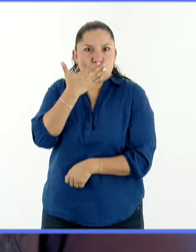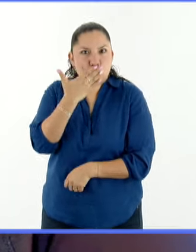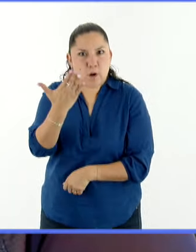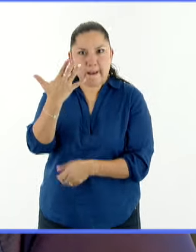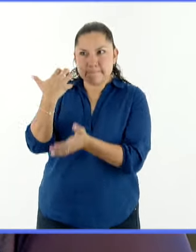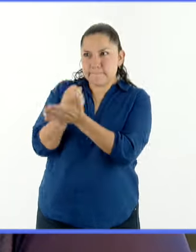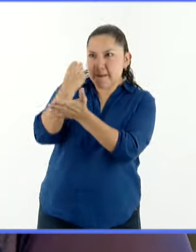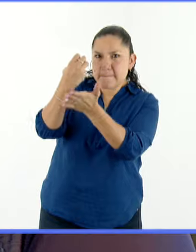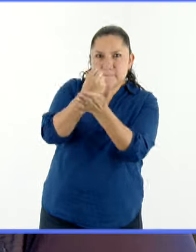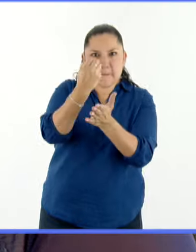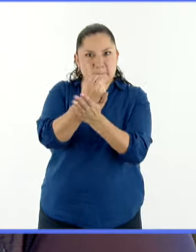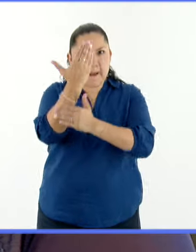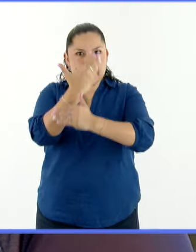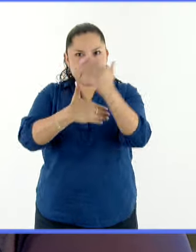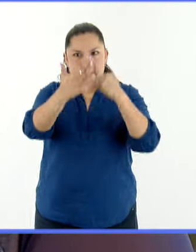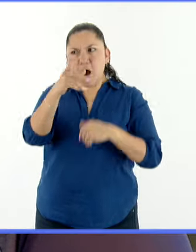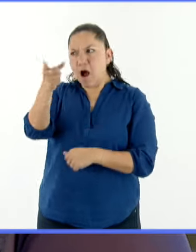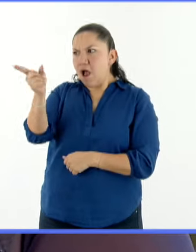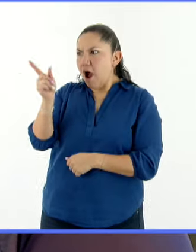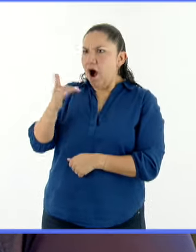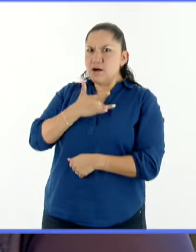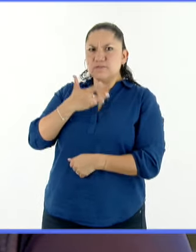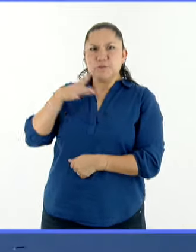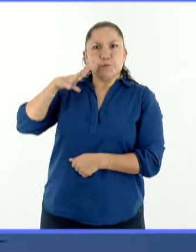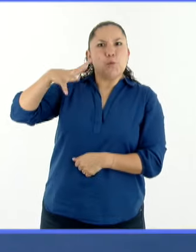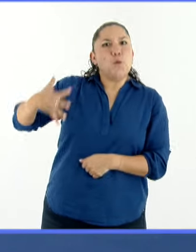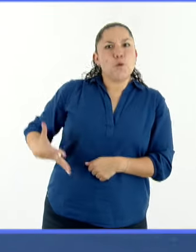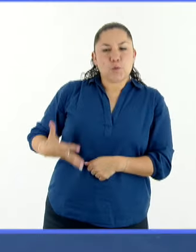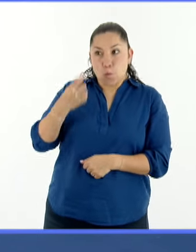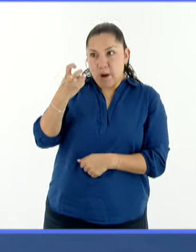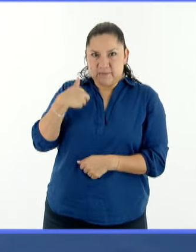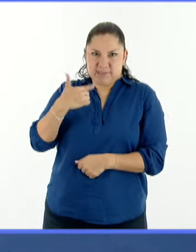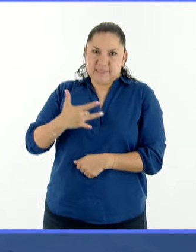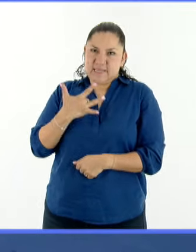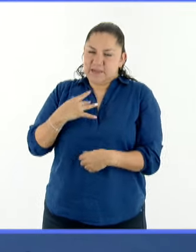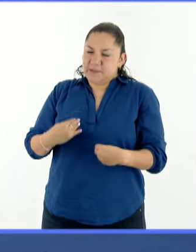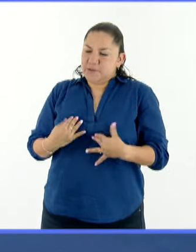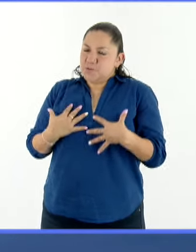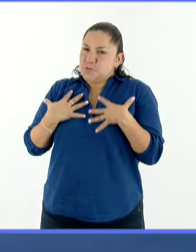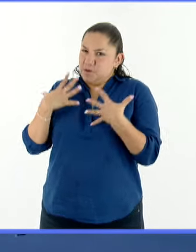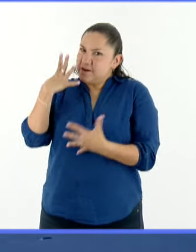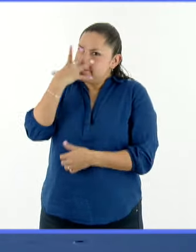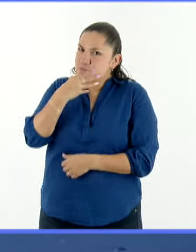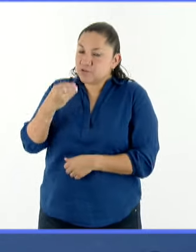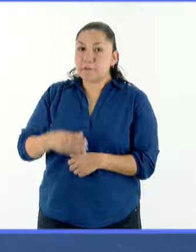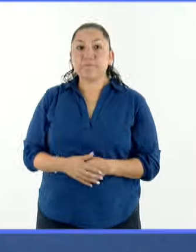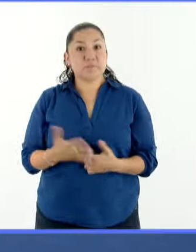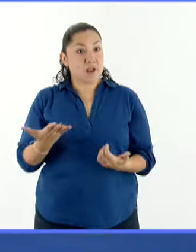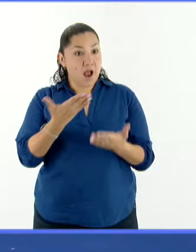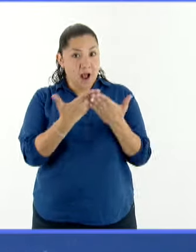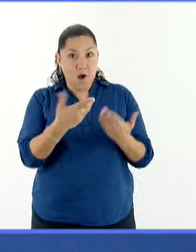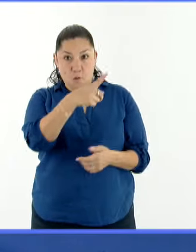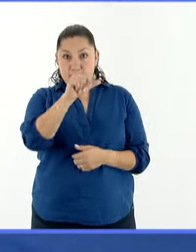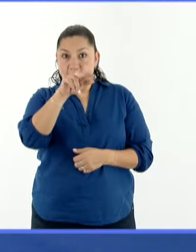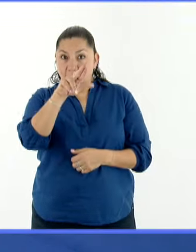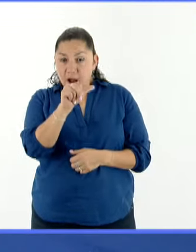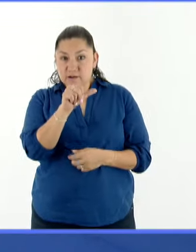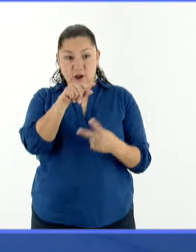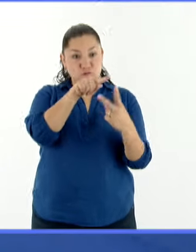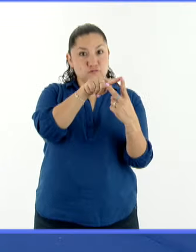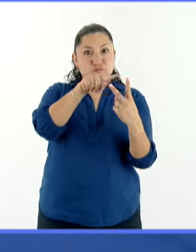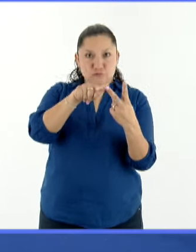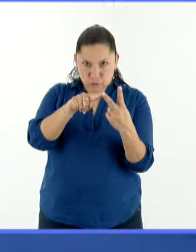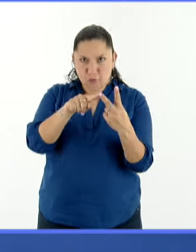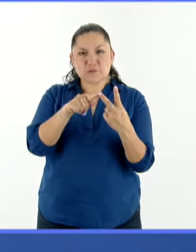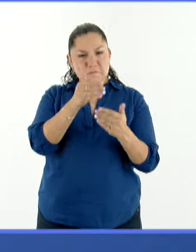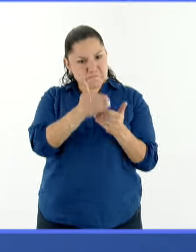hace una experiencia hermosa. Victoria está cosechando triunfos en ambos rubros. Actualmente cursa